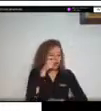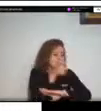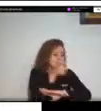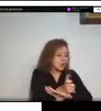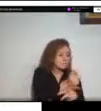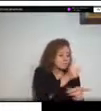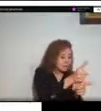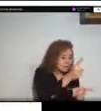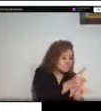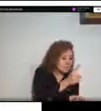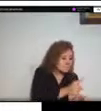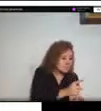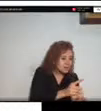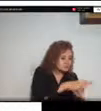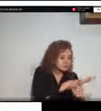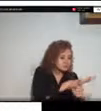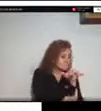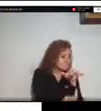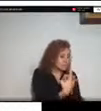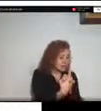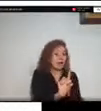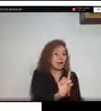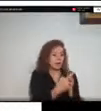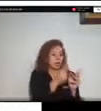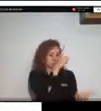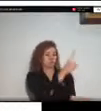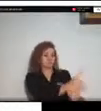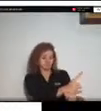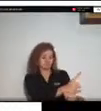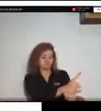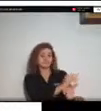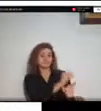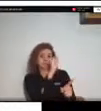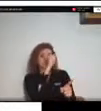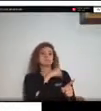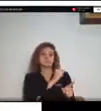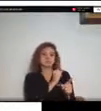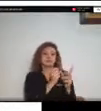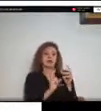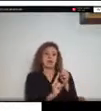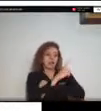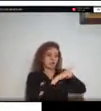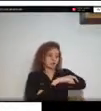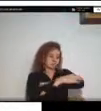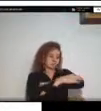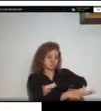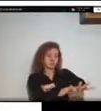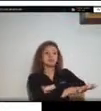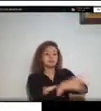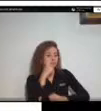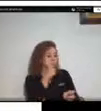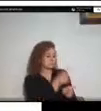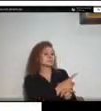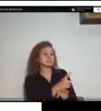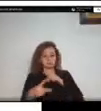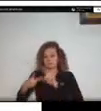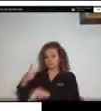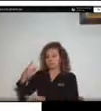confirmado que efectivamente hay una pérdida de contención realizamos la activación de nuestro plan de emergencias y contingencias